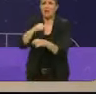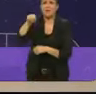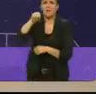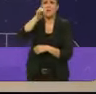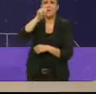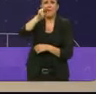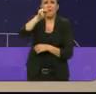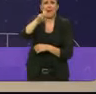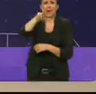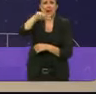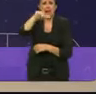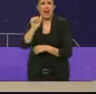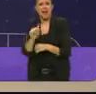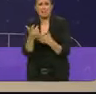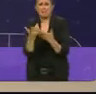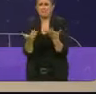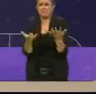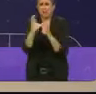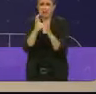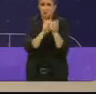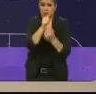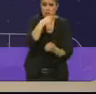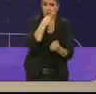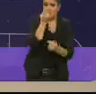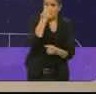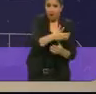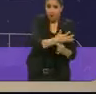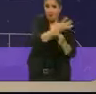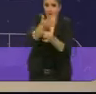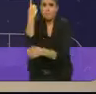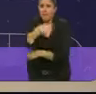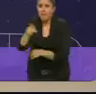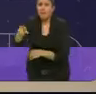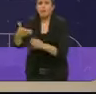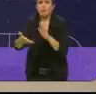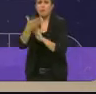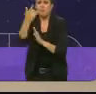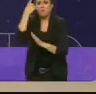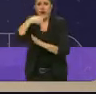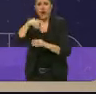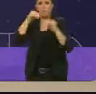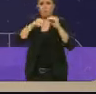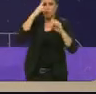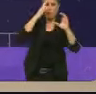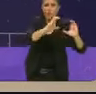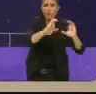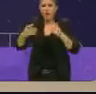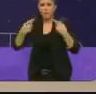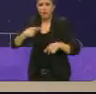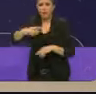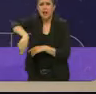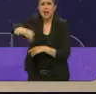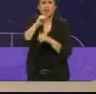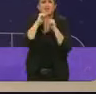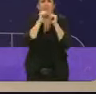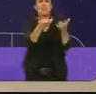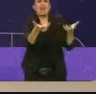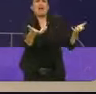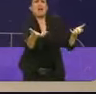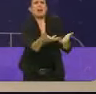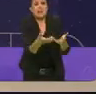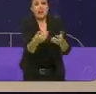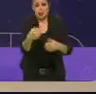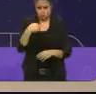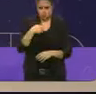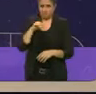mandataba la Constitución, no quisieron construir el sistema de cuidados. Nosotros sí lo vamos a hacer para atender,